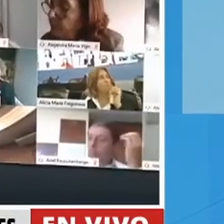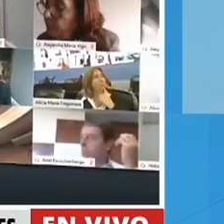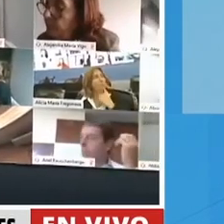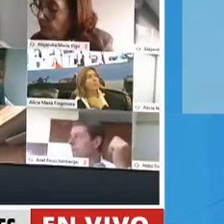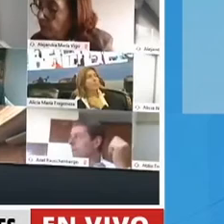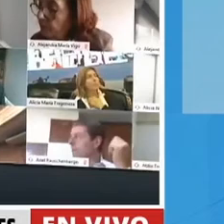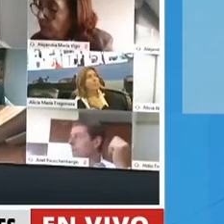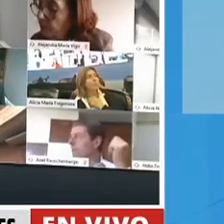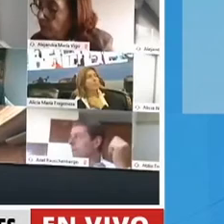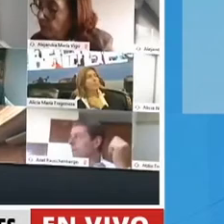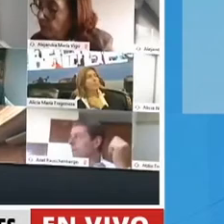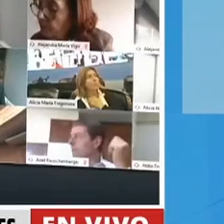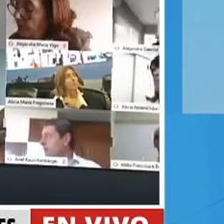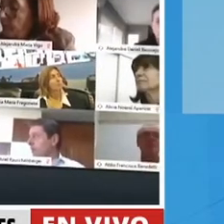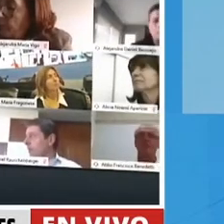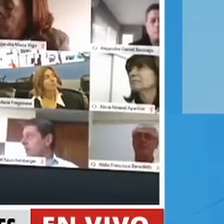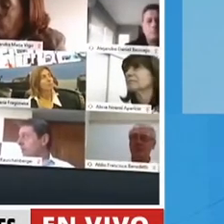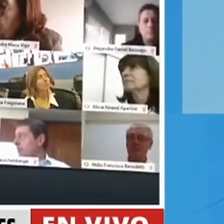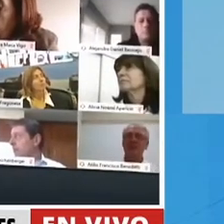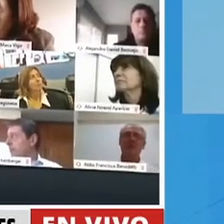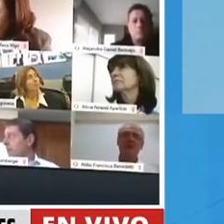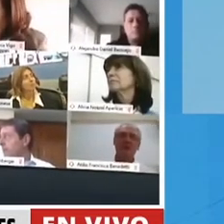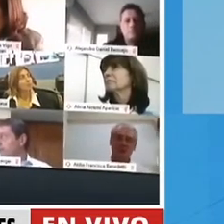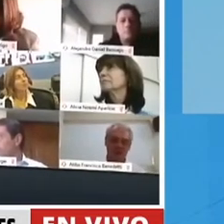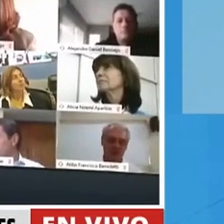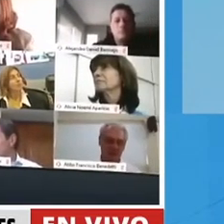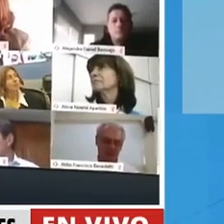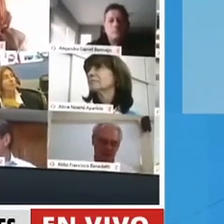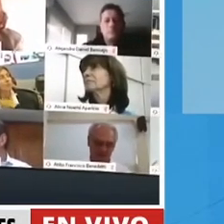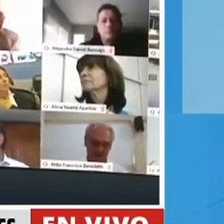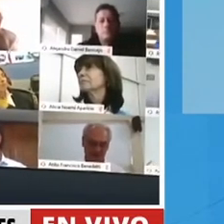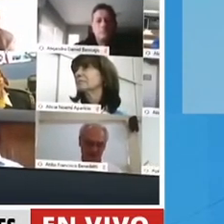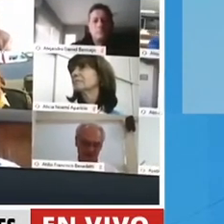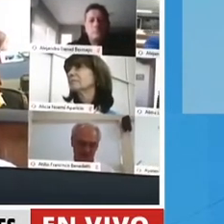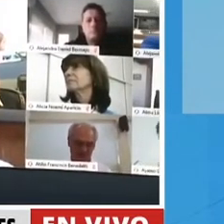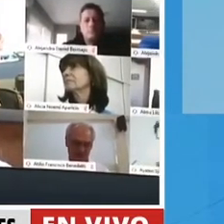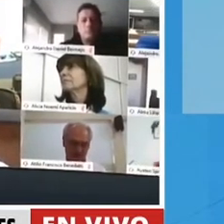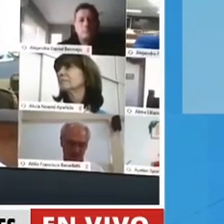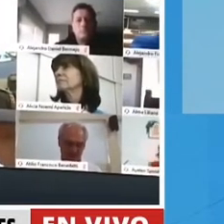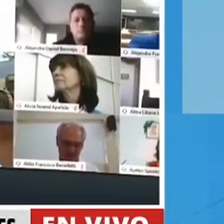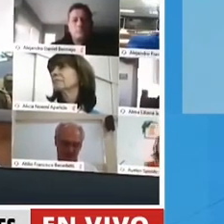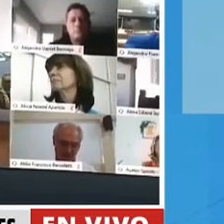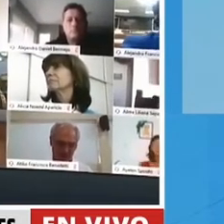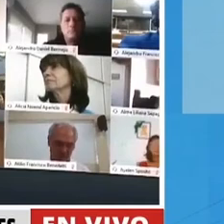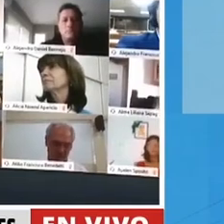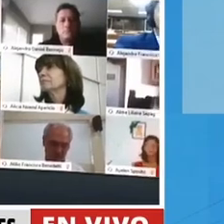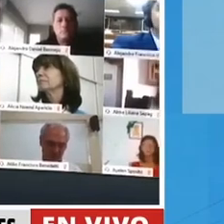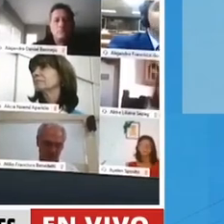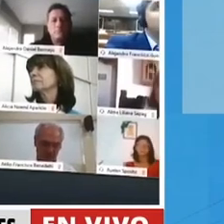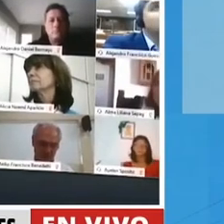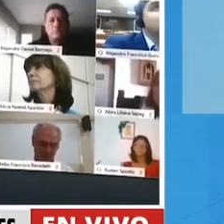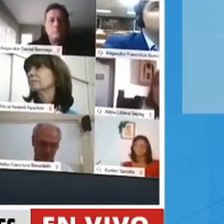de un conjunto muy importante de trabajadores y no sólo de los que no están prestando tareas por la pandemia,